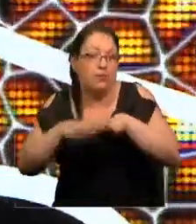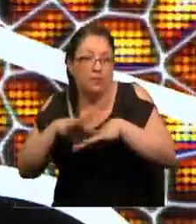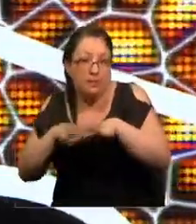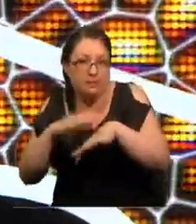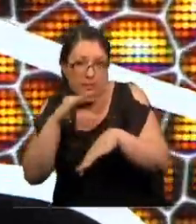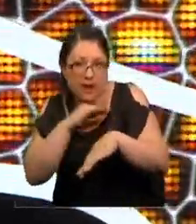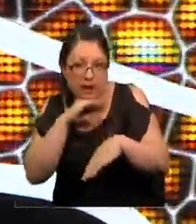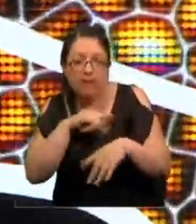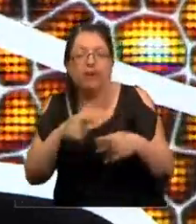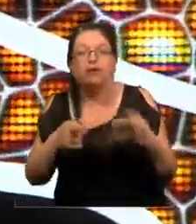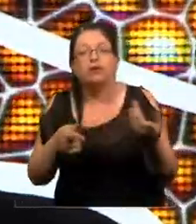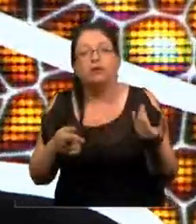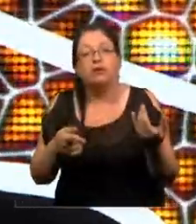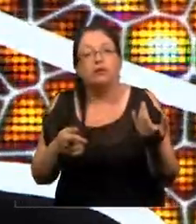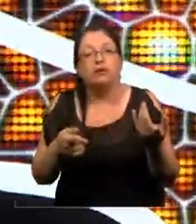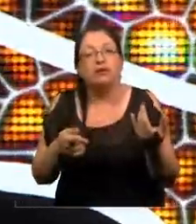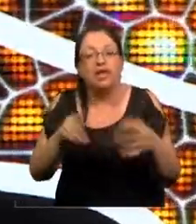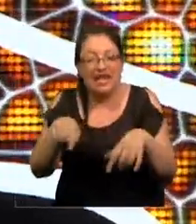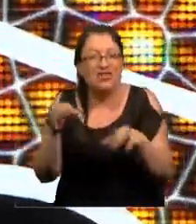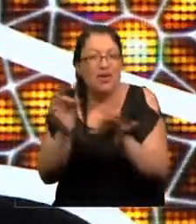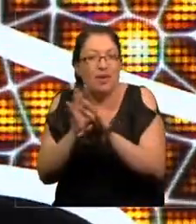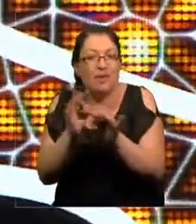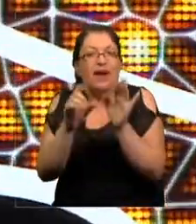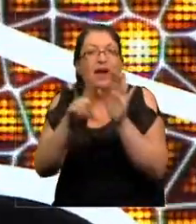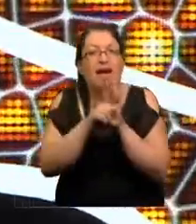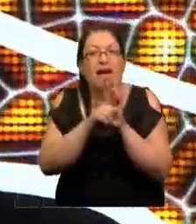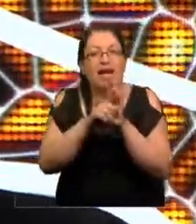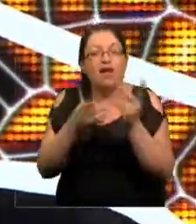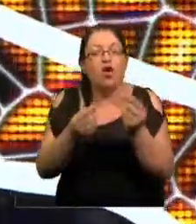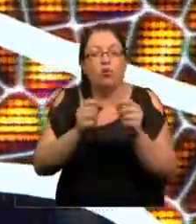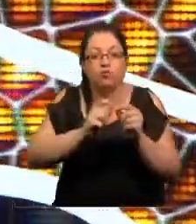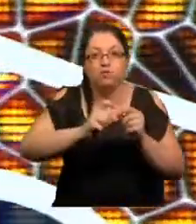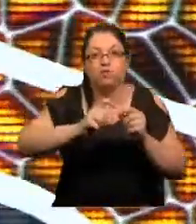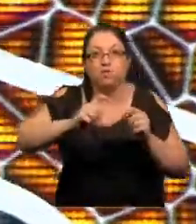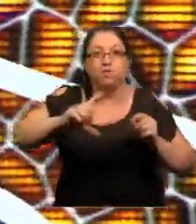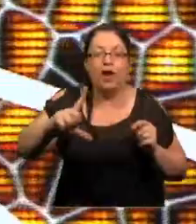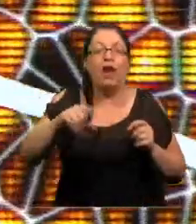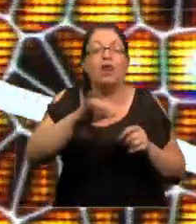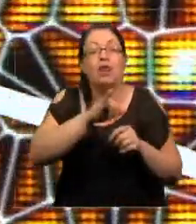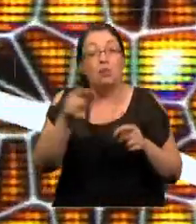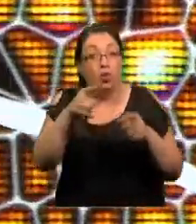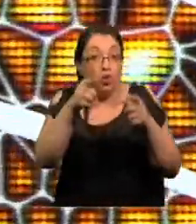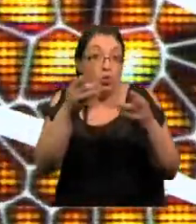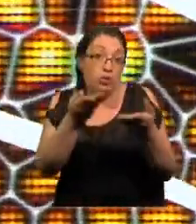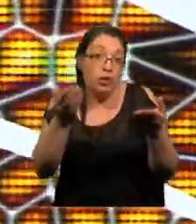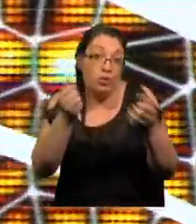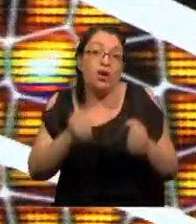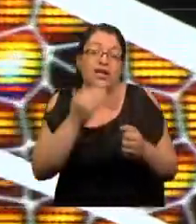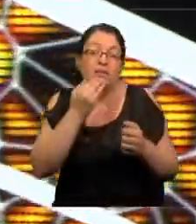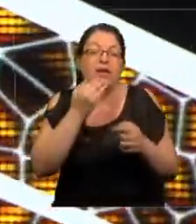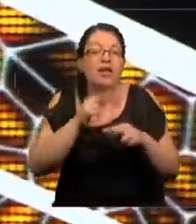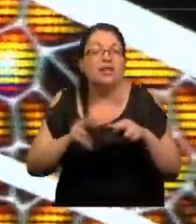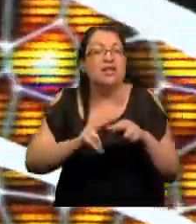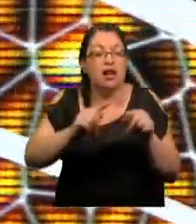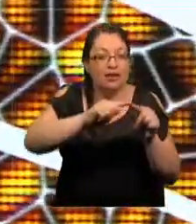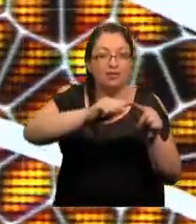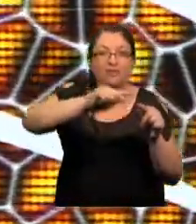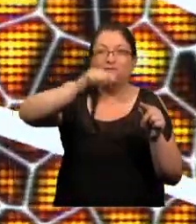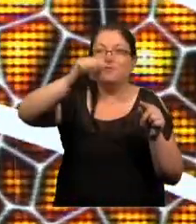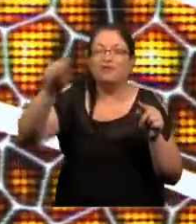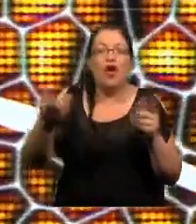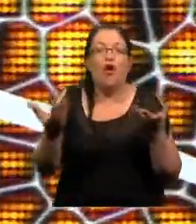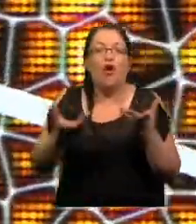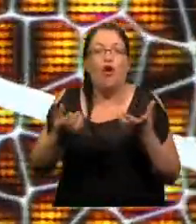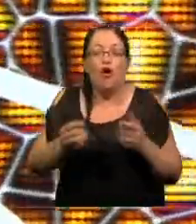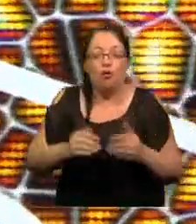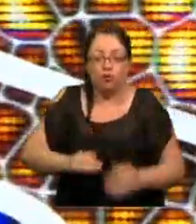que explica estas leyes de escalamiento. Y a partir de eso, usted puede derivar una curva de crecimiento. Acá está